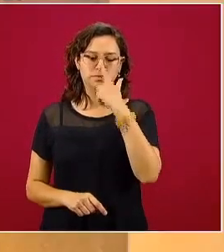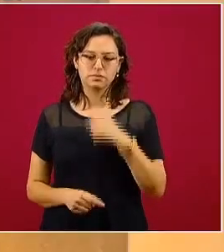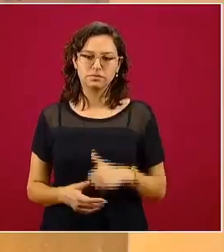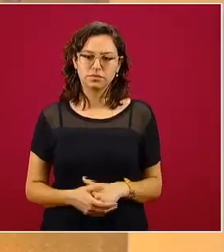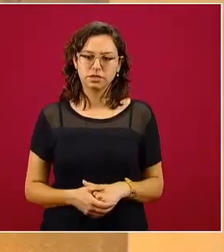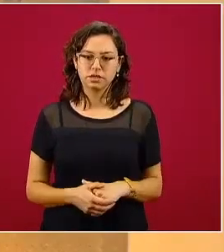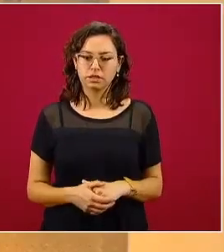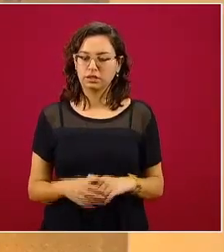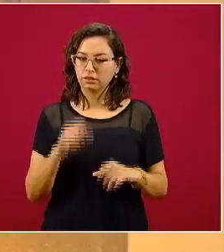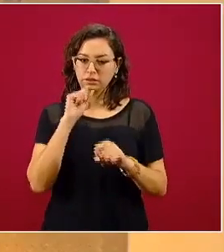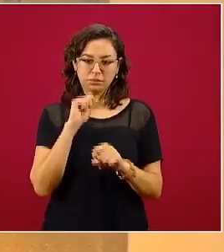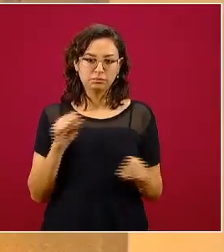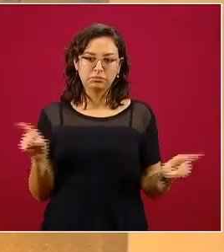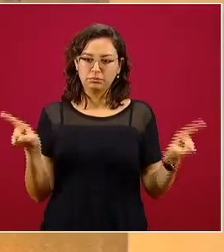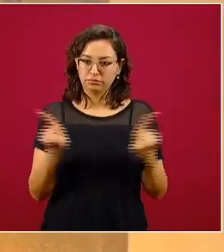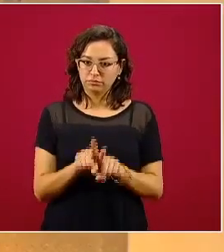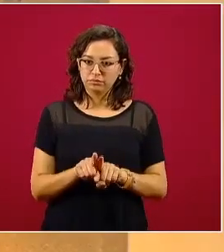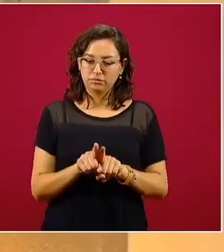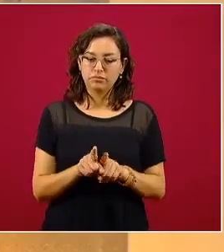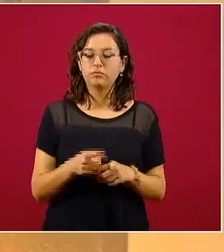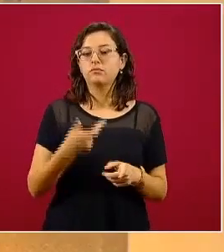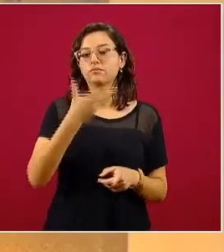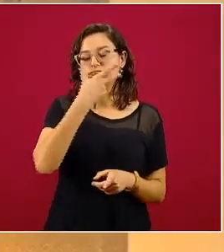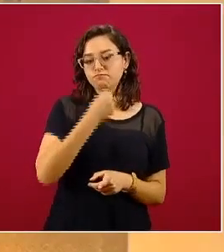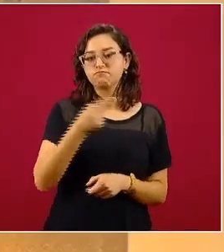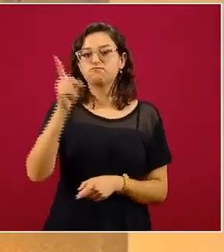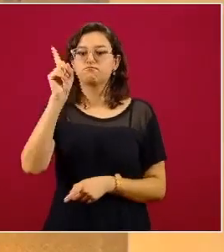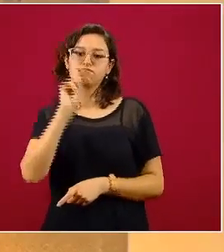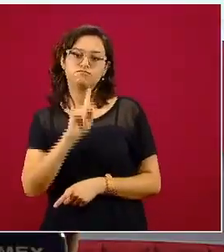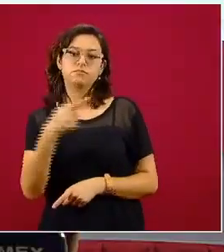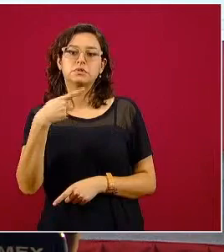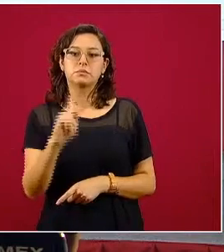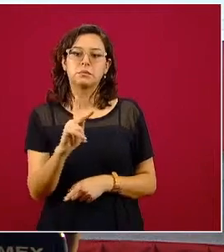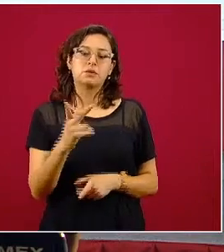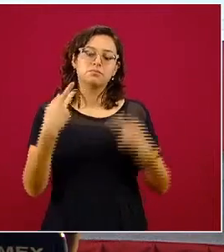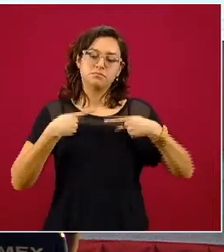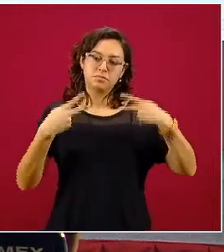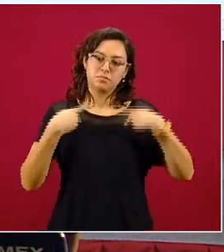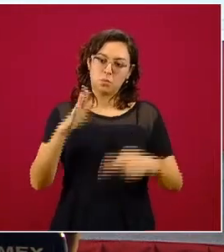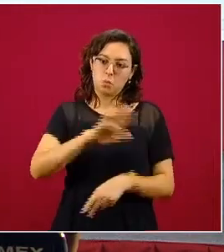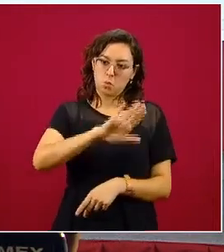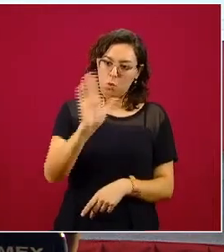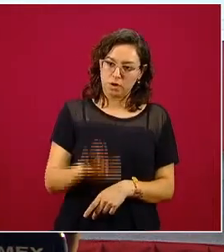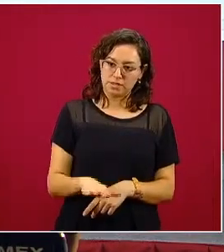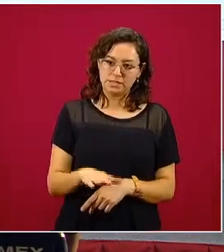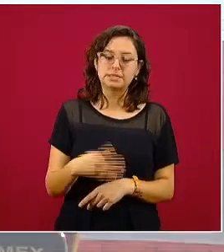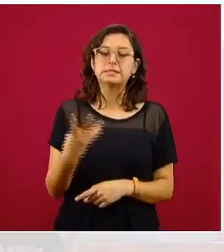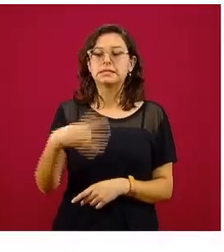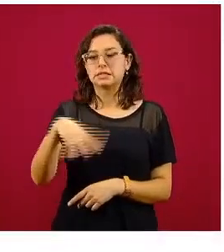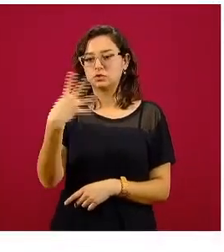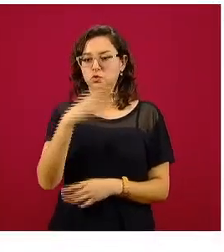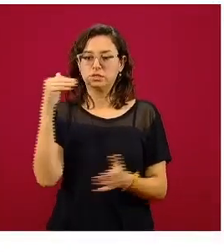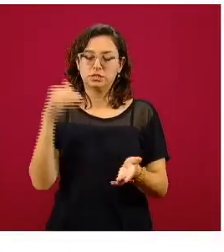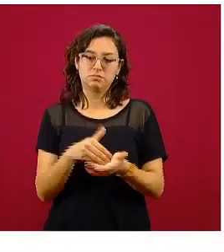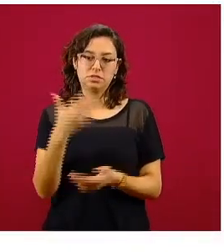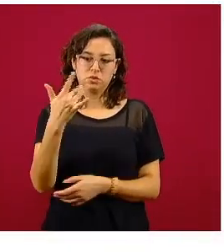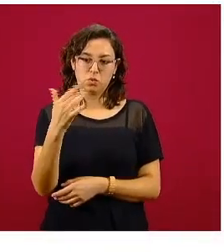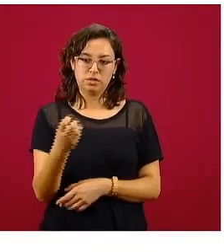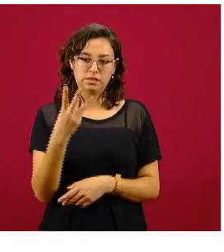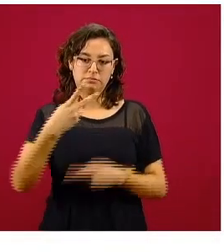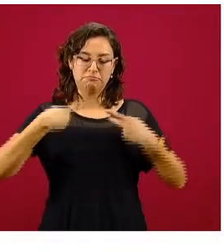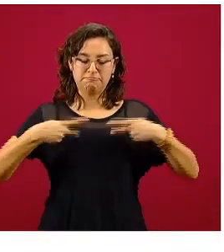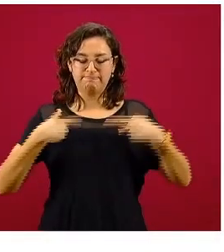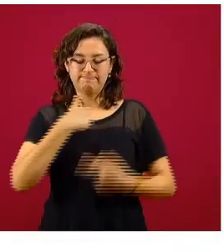distribución, es decir, por edad y por sexo, pero ahora de las defunciones, en este caso de las 14.053 defunciones que